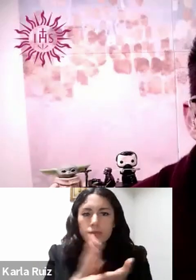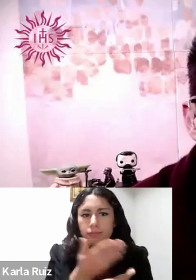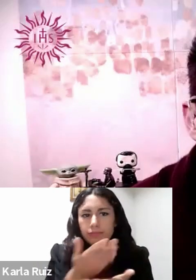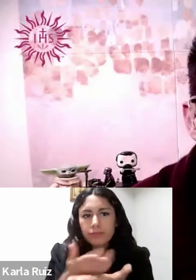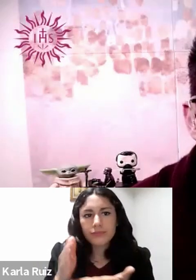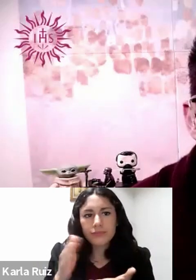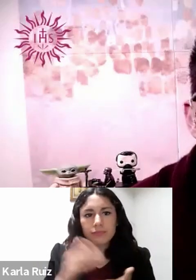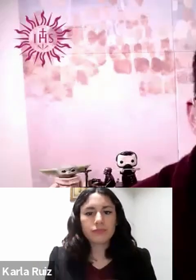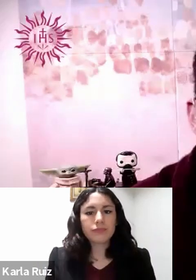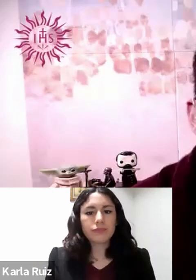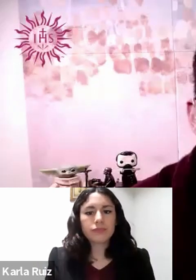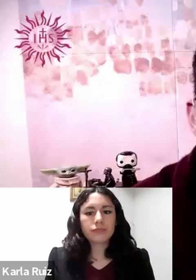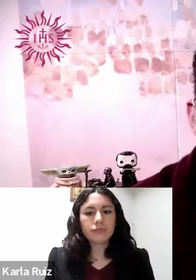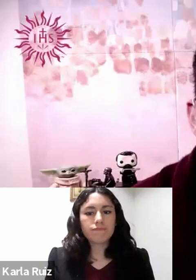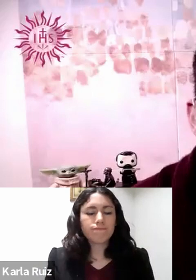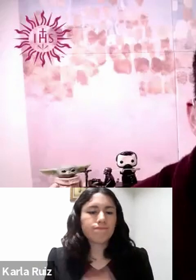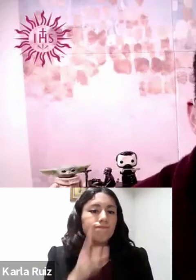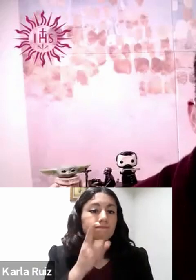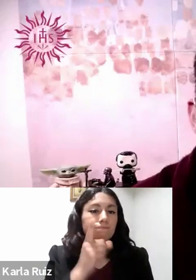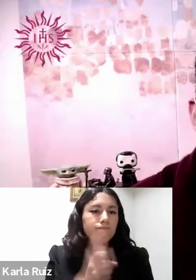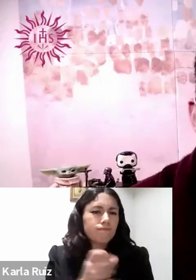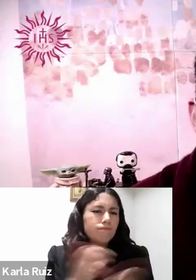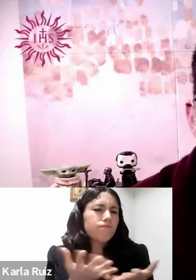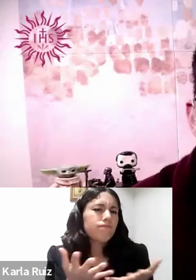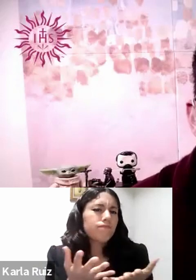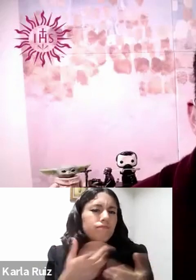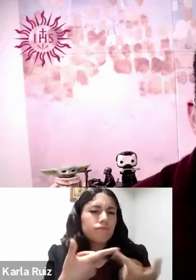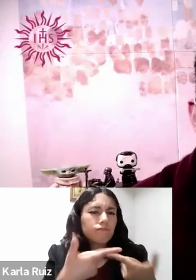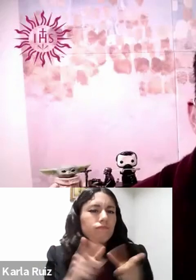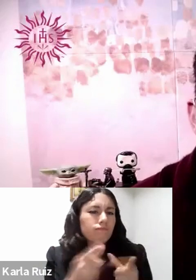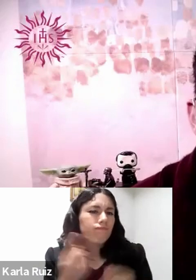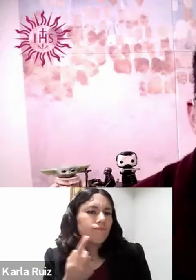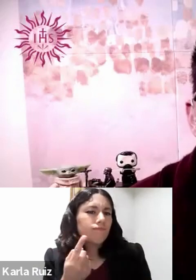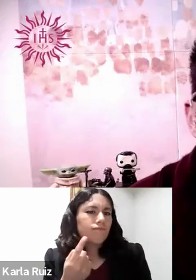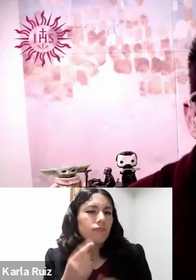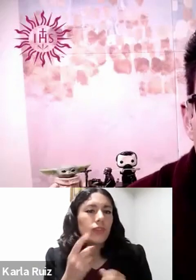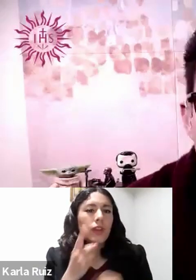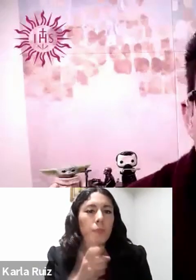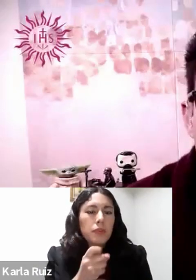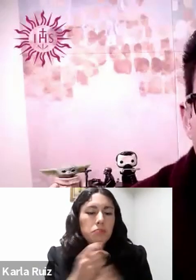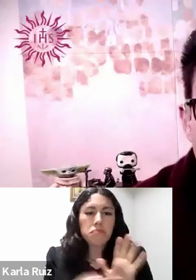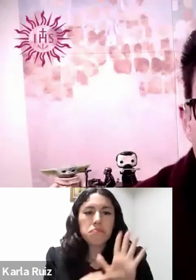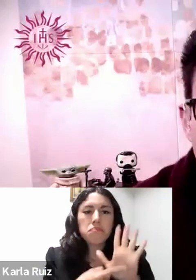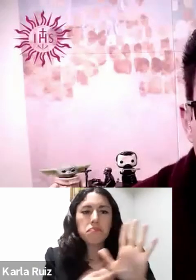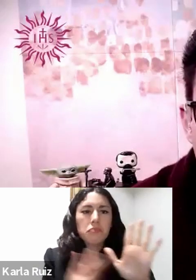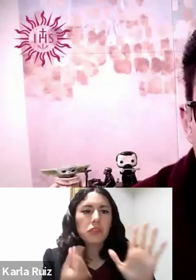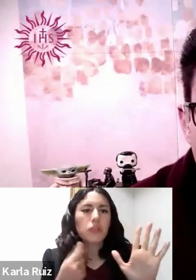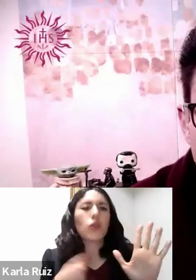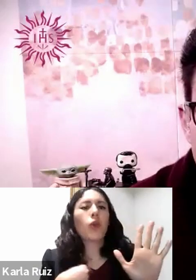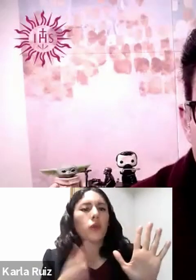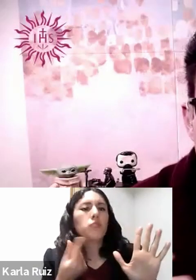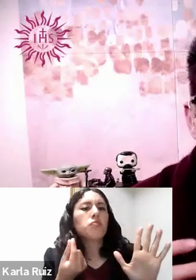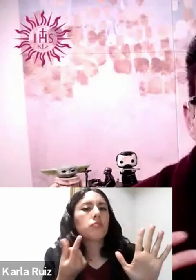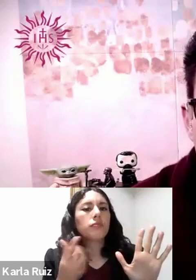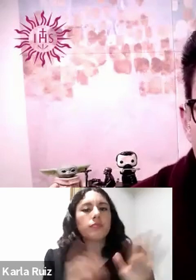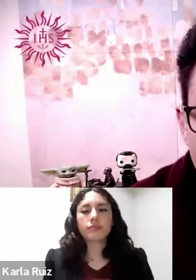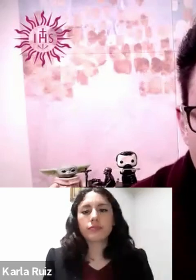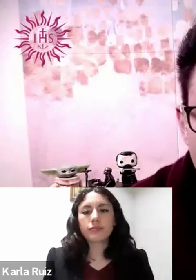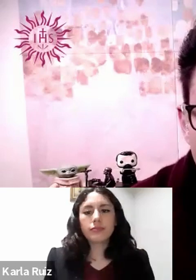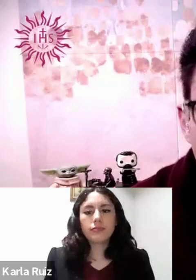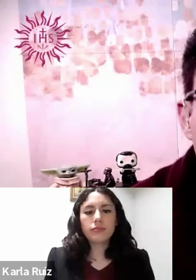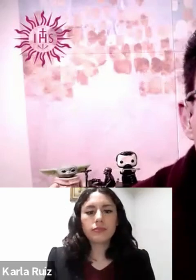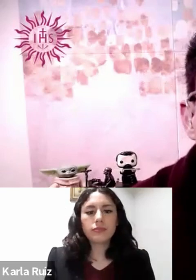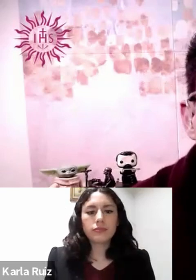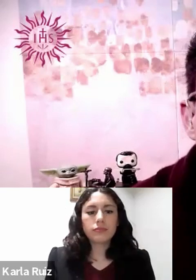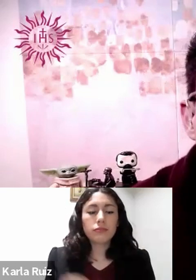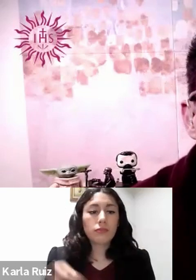ir primero conociéndonos, presentándonos en los pequeños grupos. Yo creo que parte de esto es el